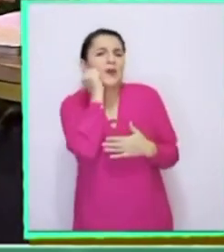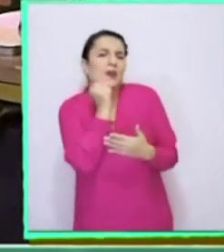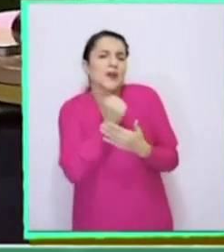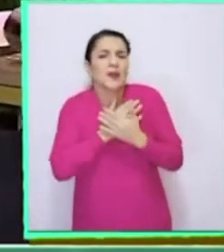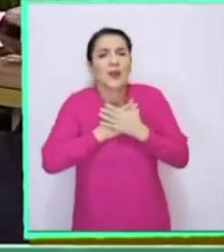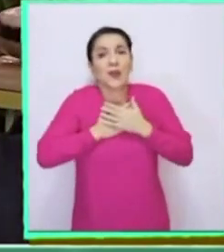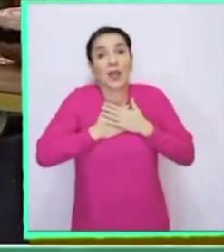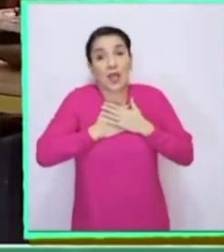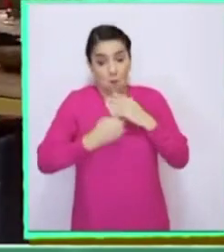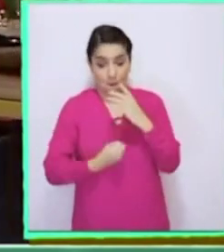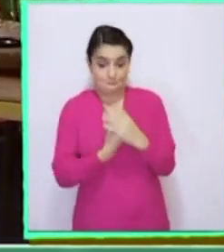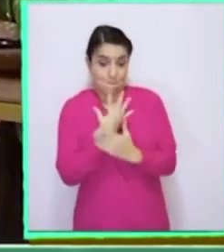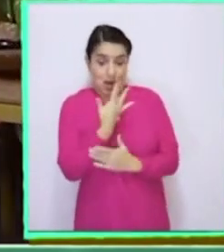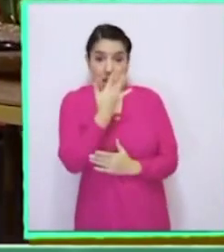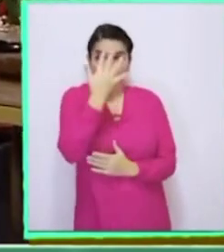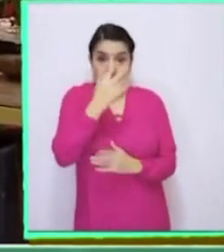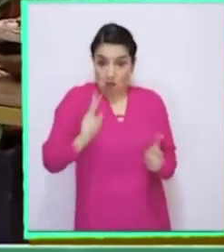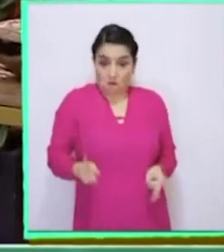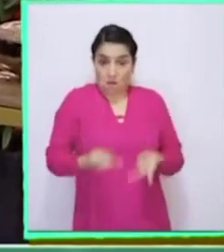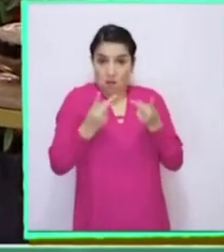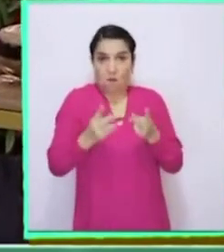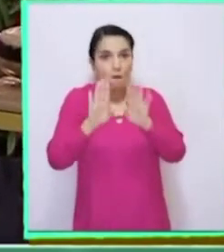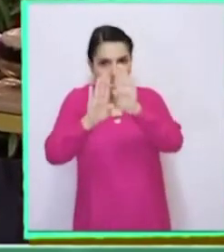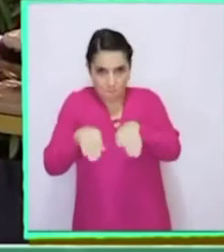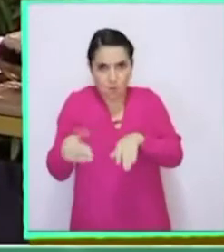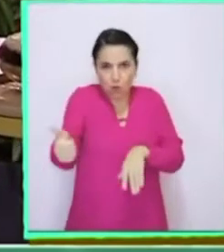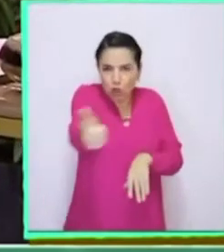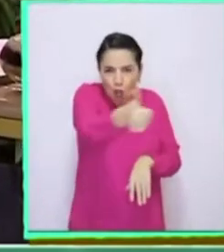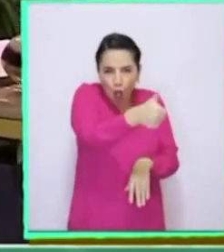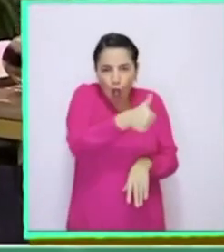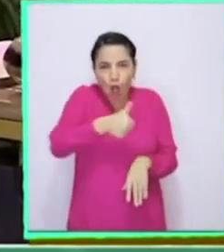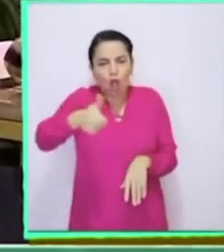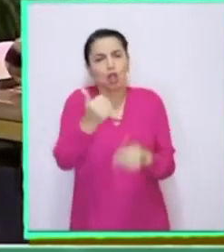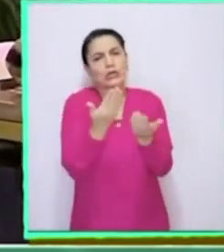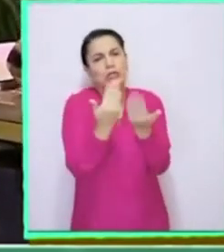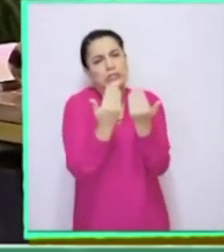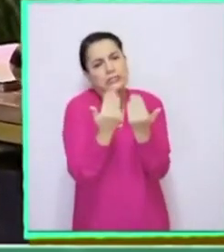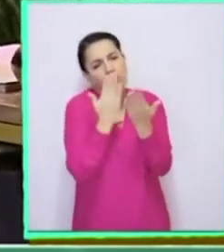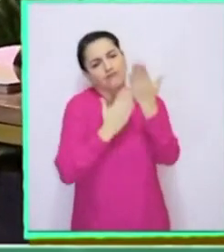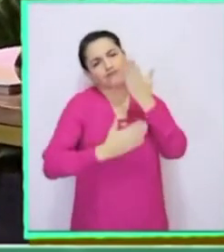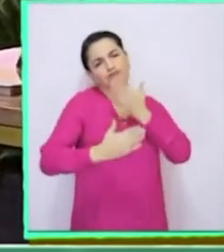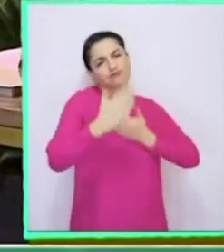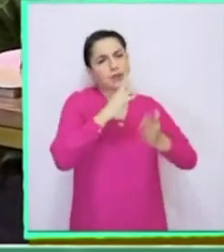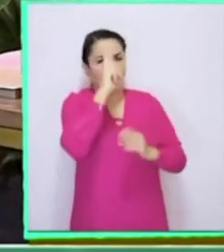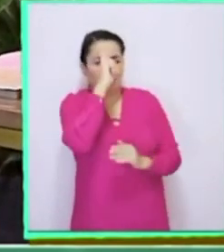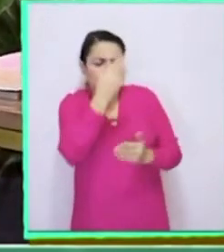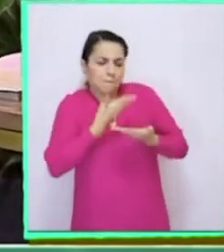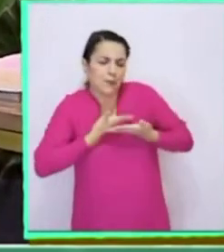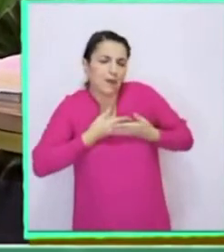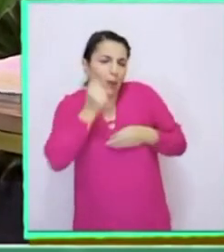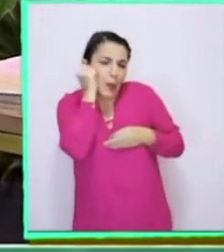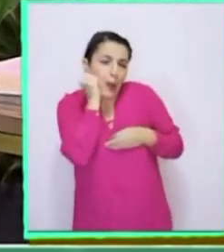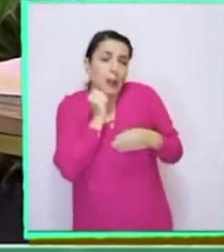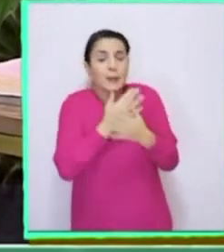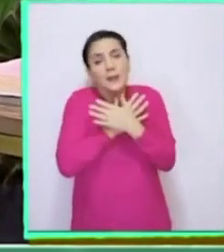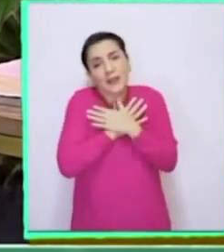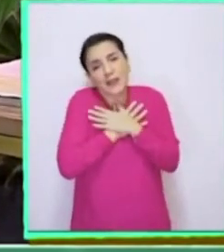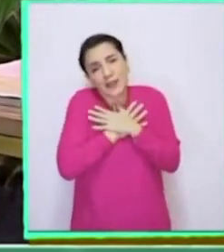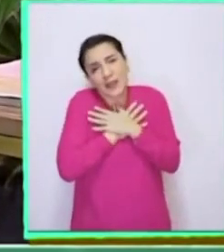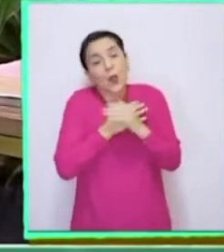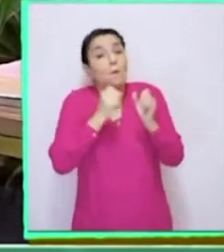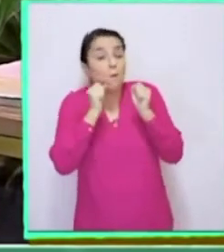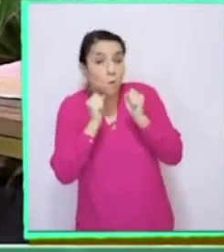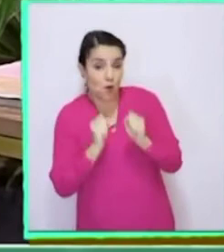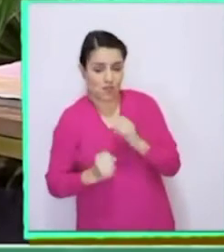Nosotras las plantas somos seres vivos y al igual que todos, necesitamos que nos traten con respeto y cariño. Así